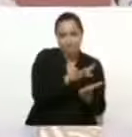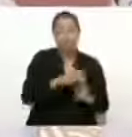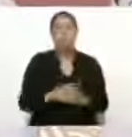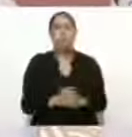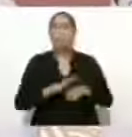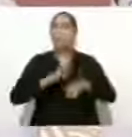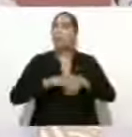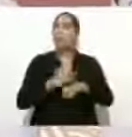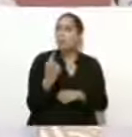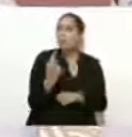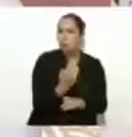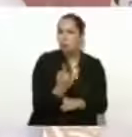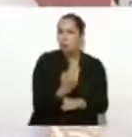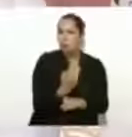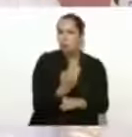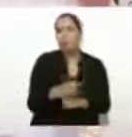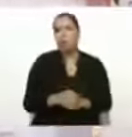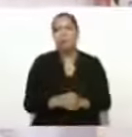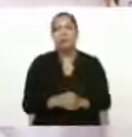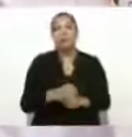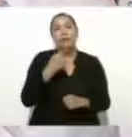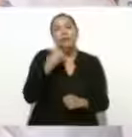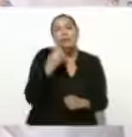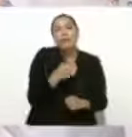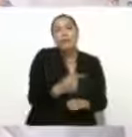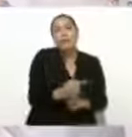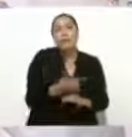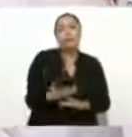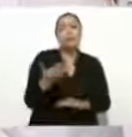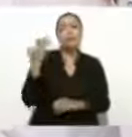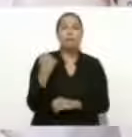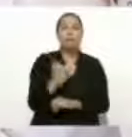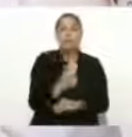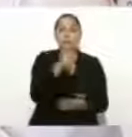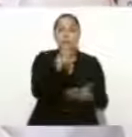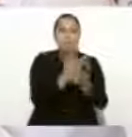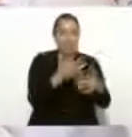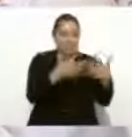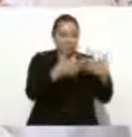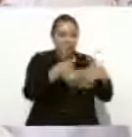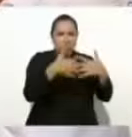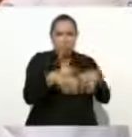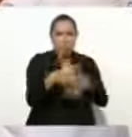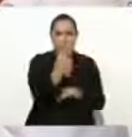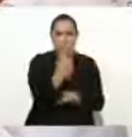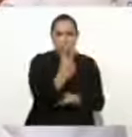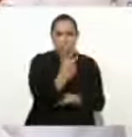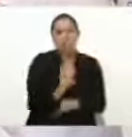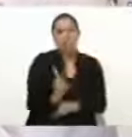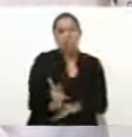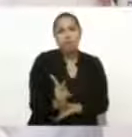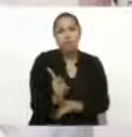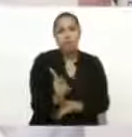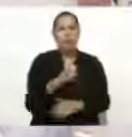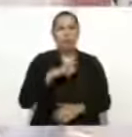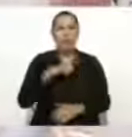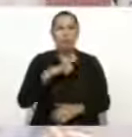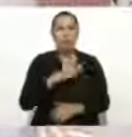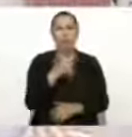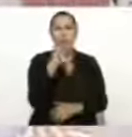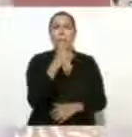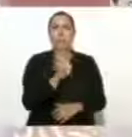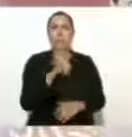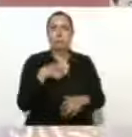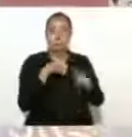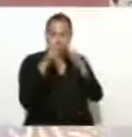eran dos empresas públicas que las tenían en la mira.